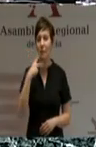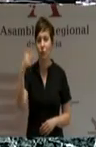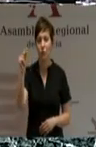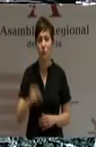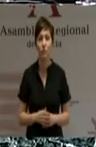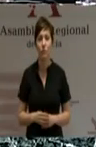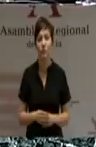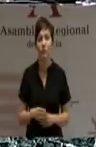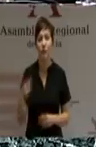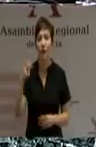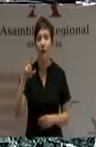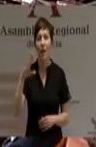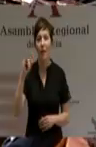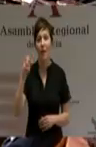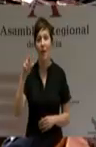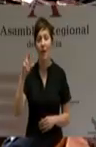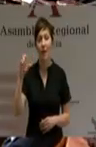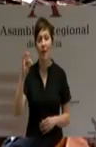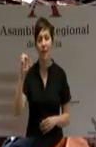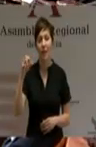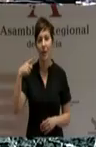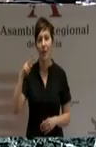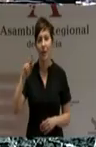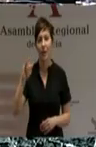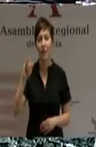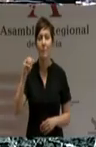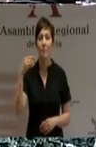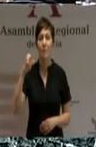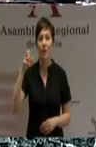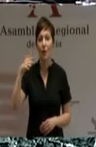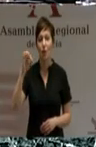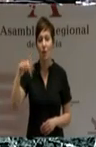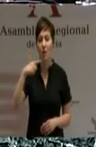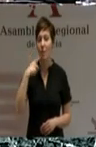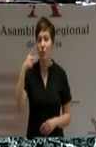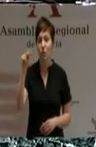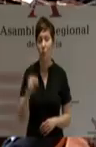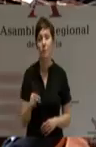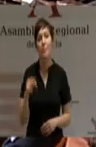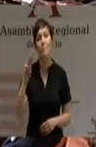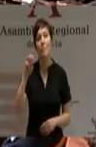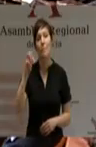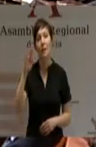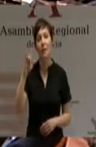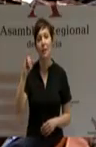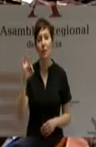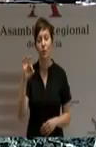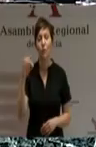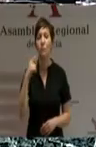García Retegui Begoña. No. Gómez López Patricio. Sí.